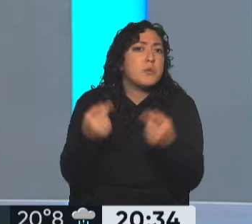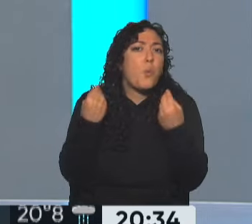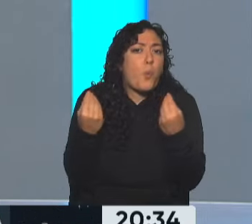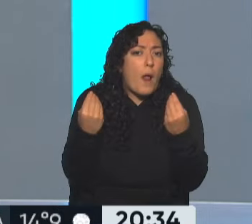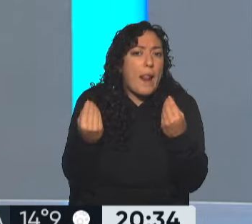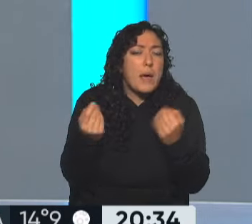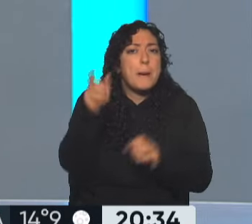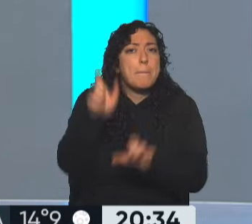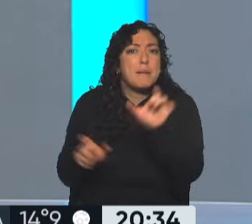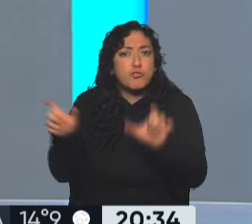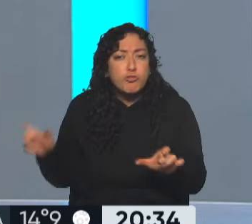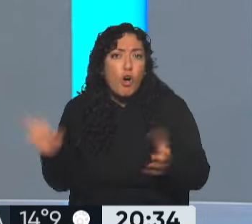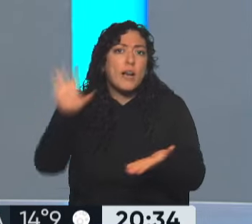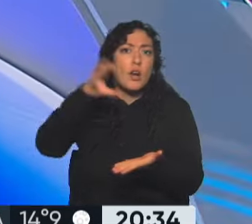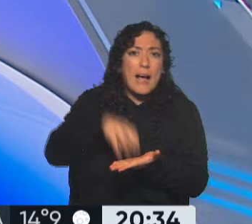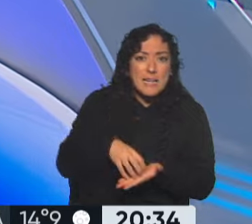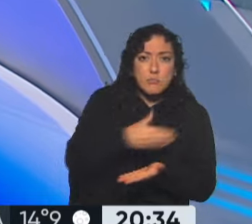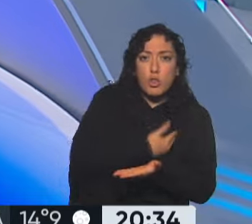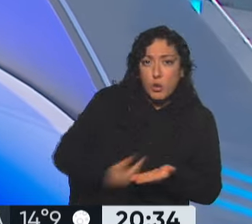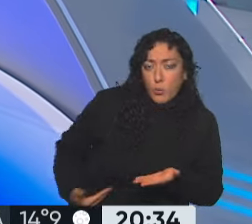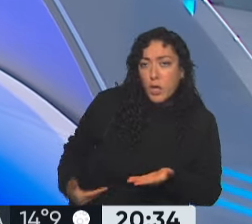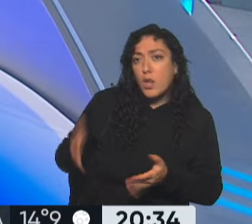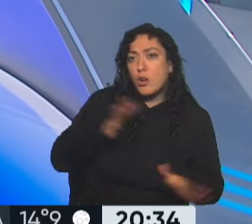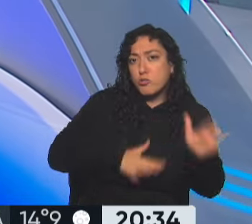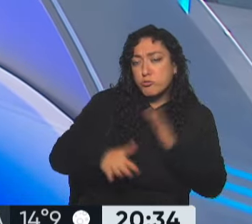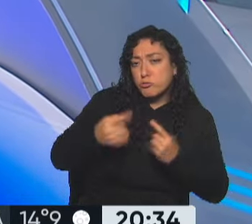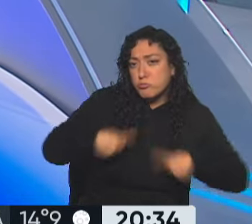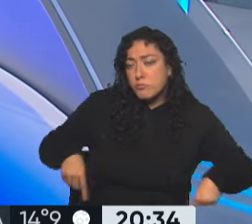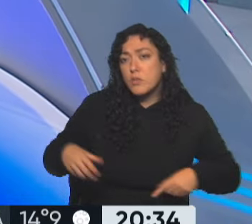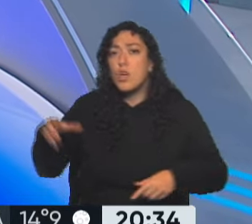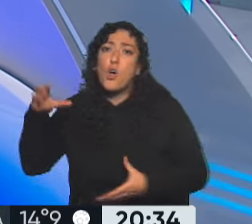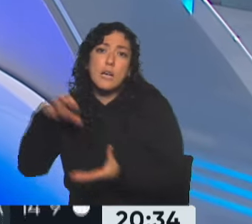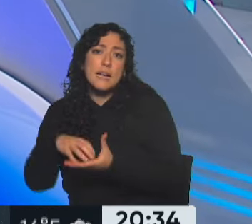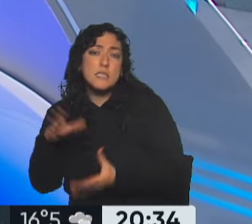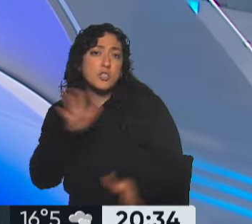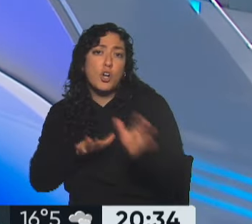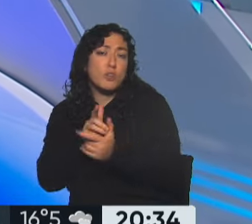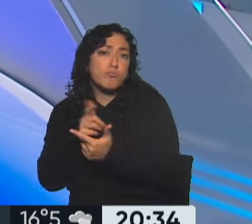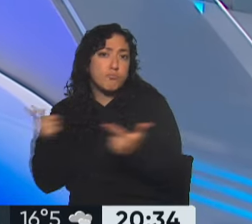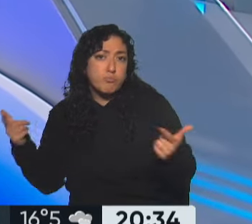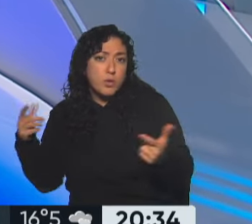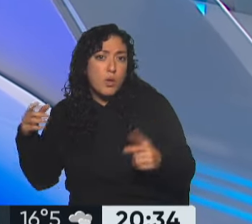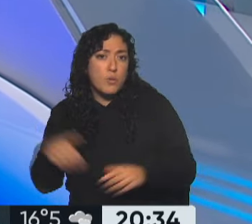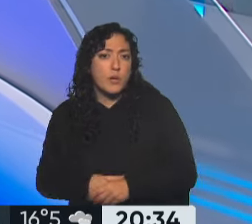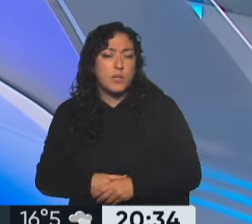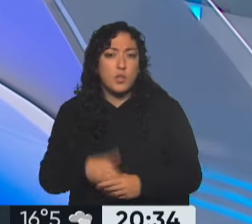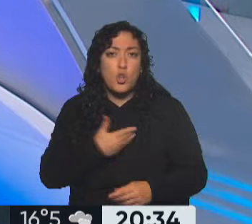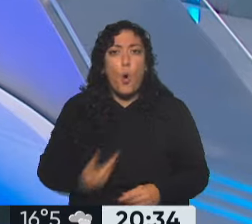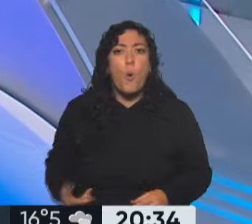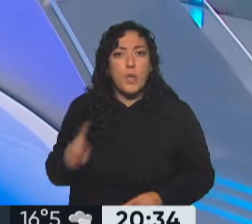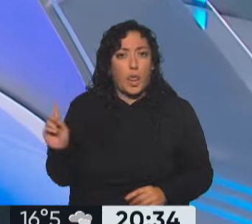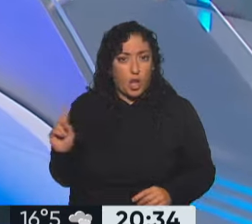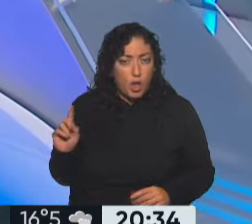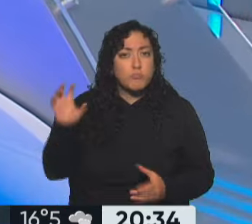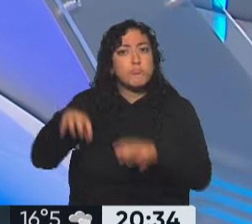personas, a organismos gubernamentales y a organizaciones no gubernamentales. Ok. Hay cuatro programas, vamos a ver las placas. Bien.